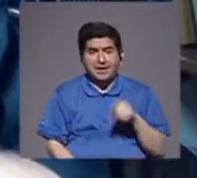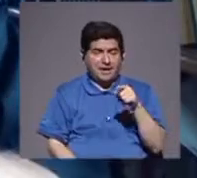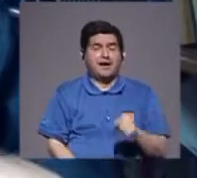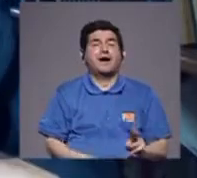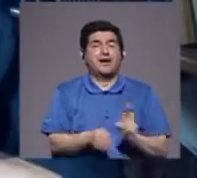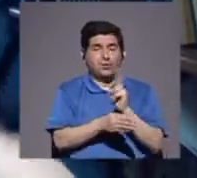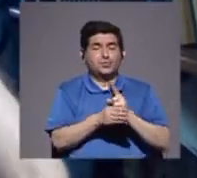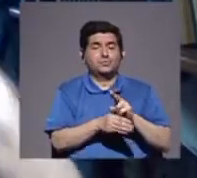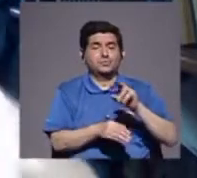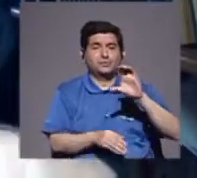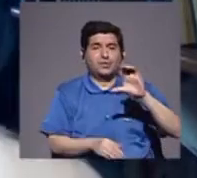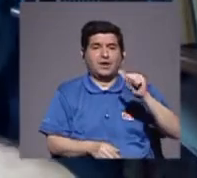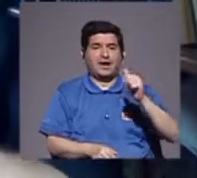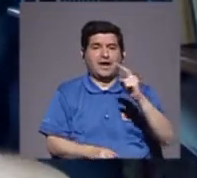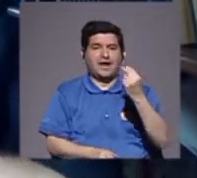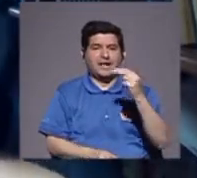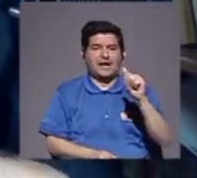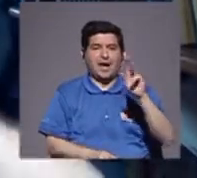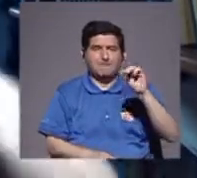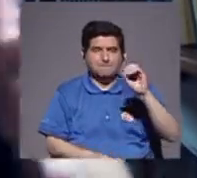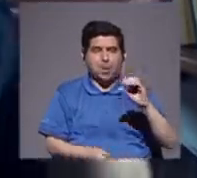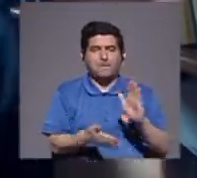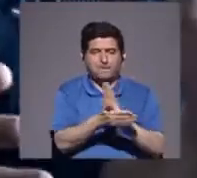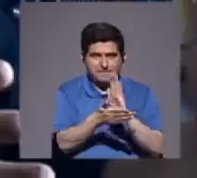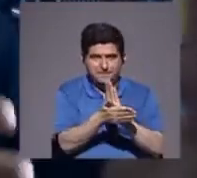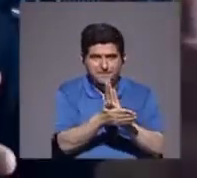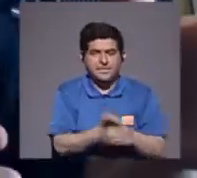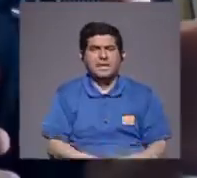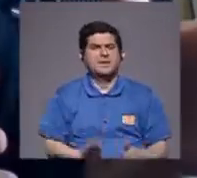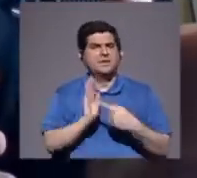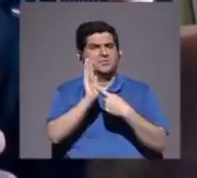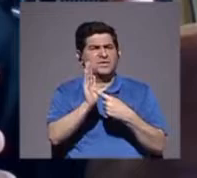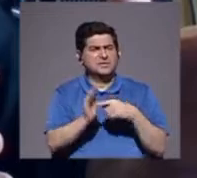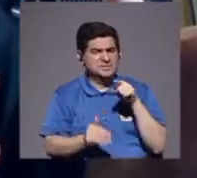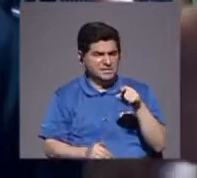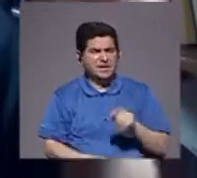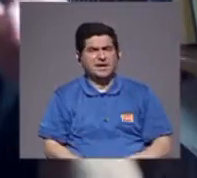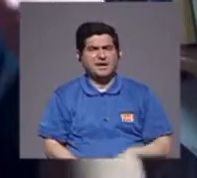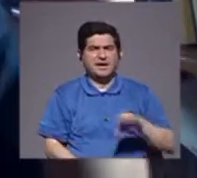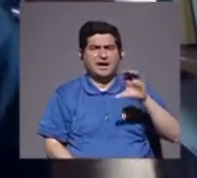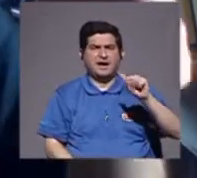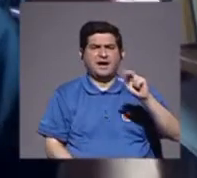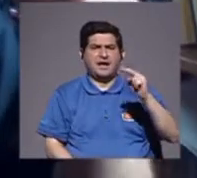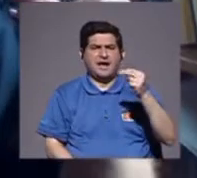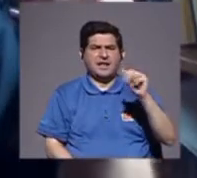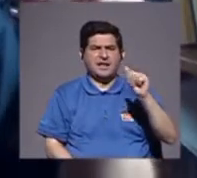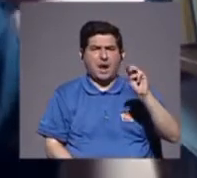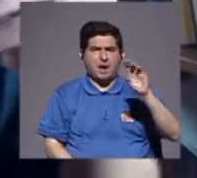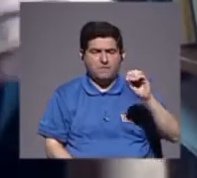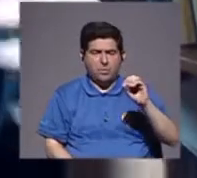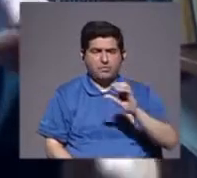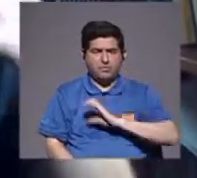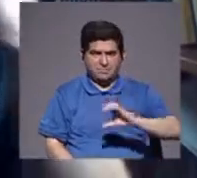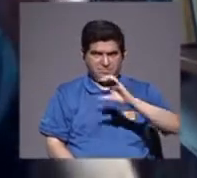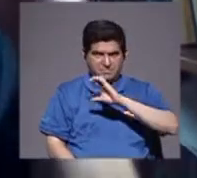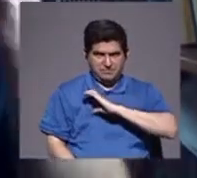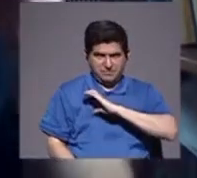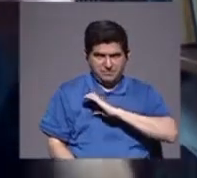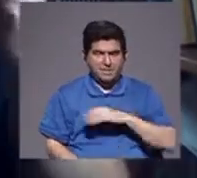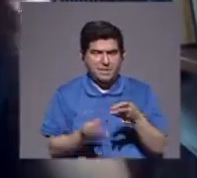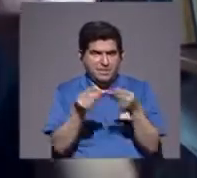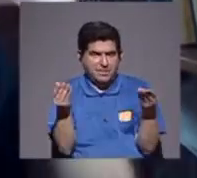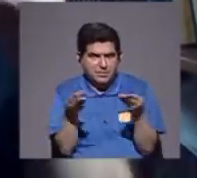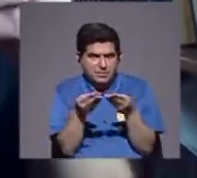con el uso, de cáñamo, tiene un papel, cáñamo, entonces, nos indica, que el cáñamo, que tiene que tener, una característica, este